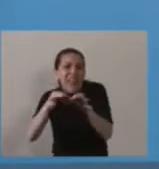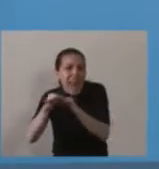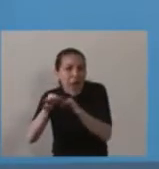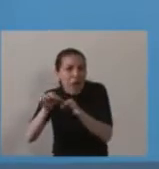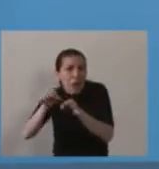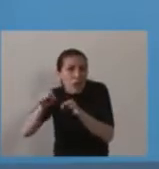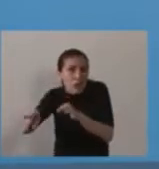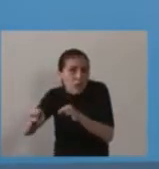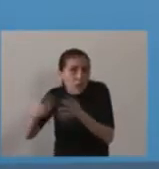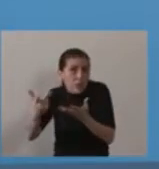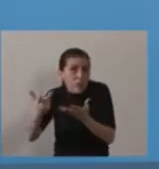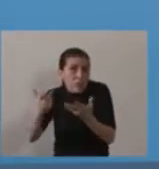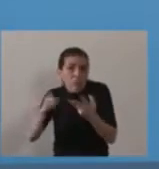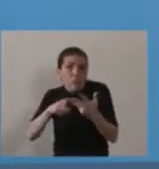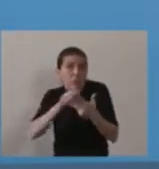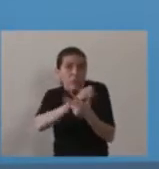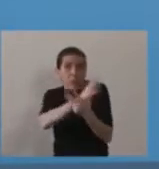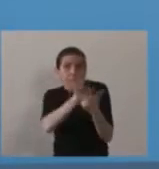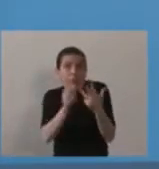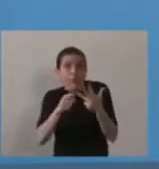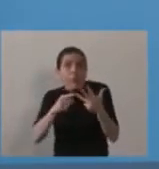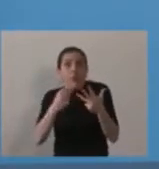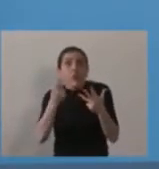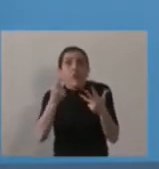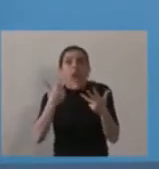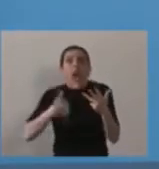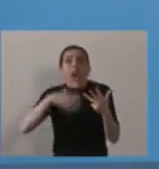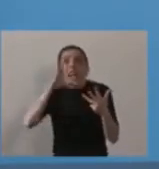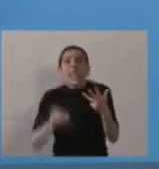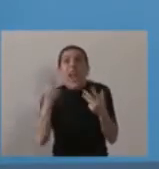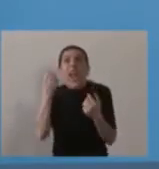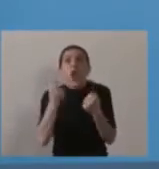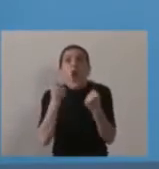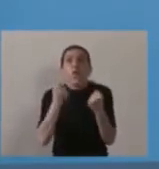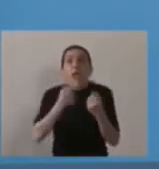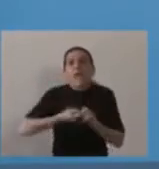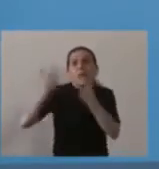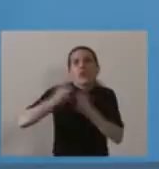que son un activo muy importante para la economía argentina por todo lo que se exporta.